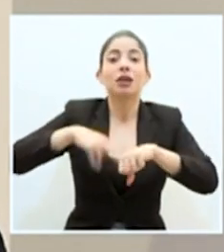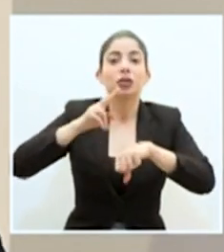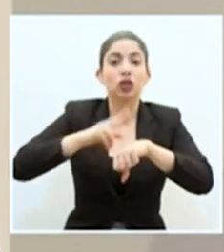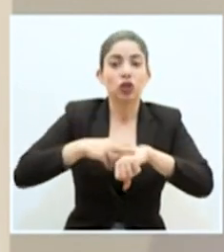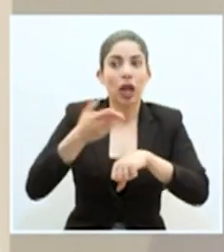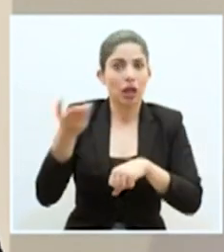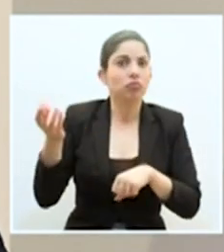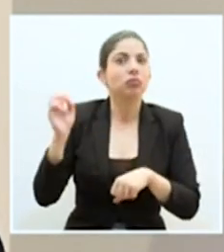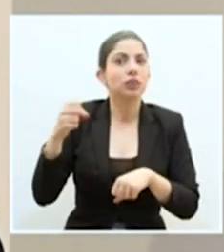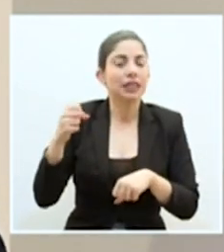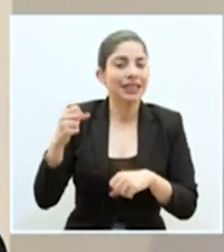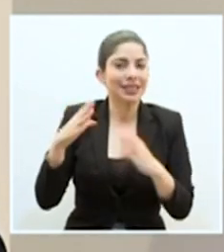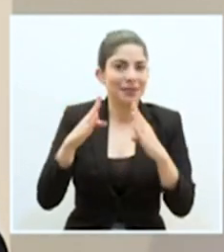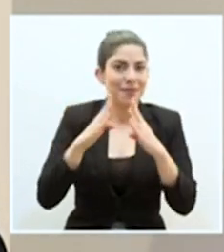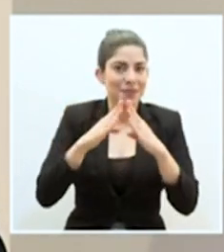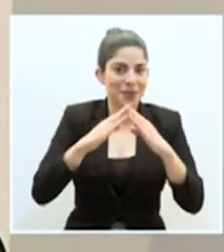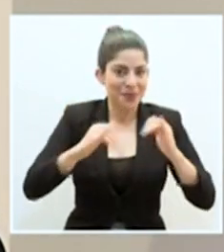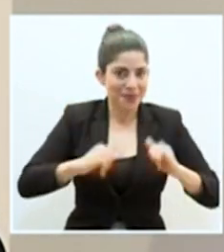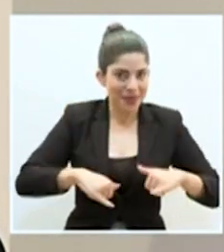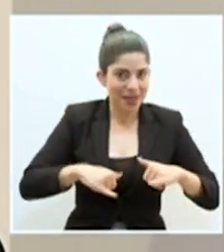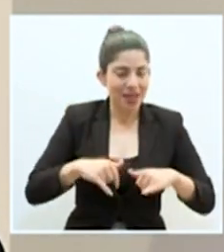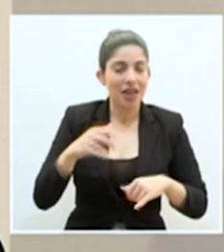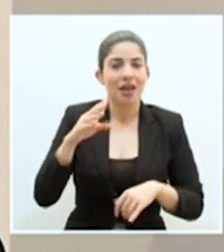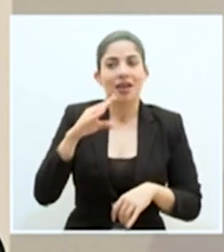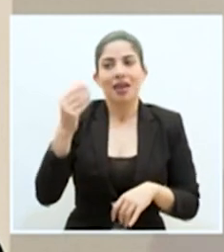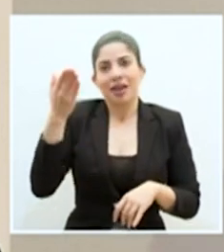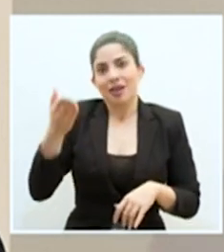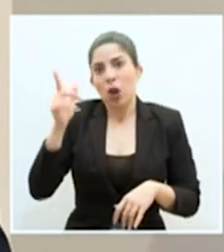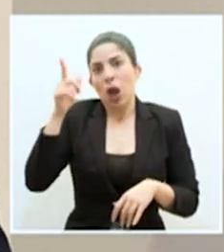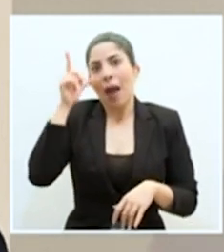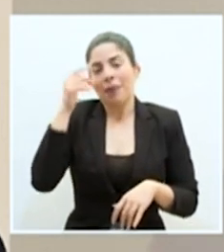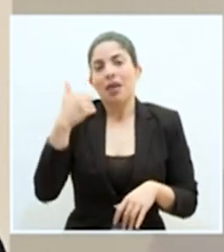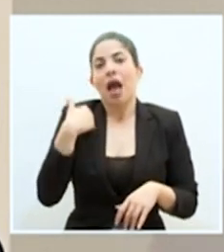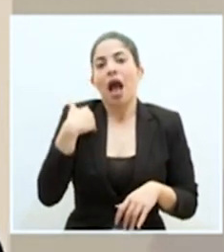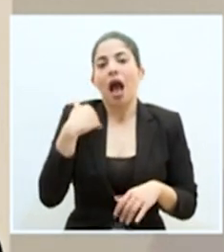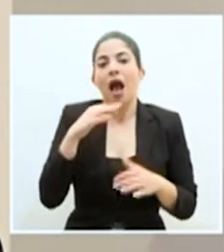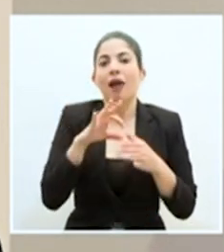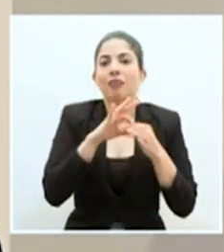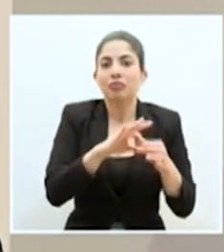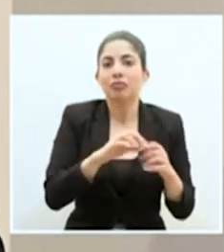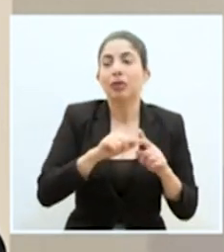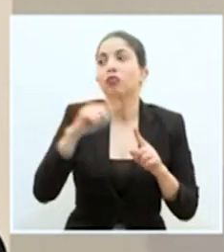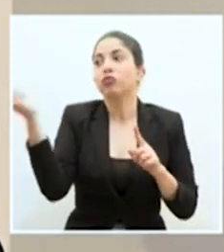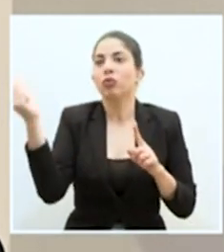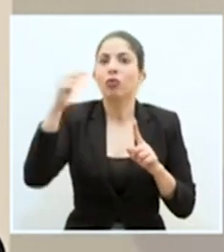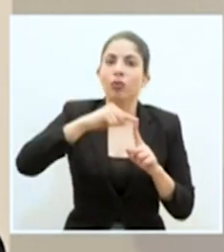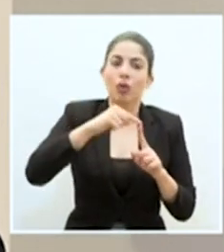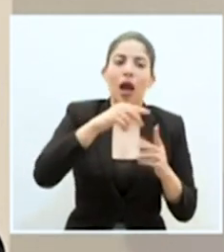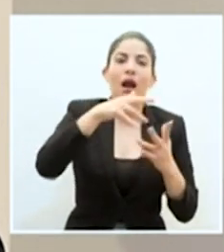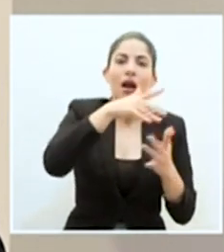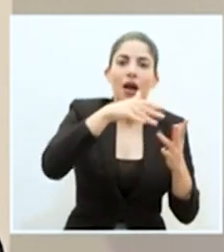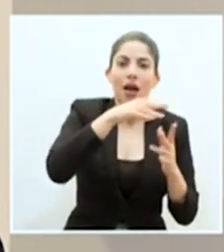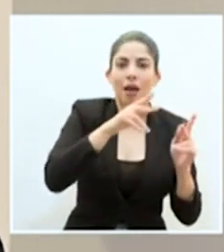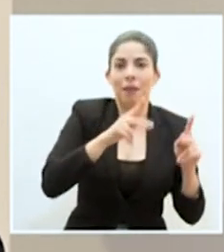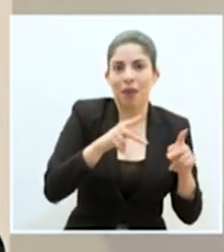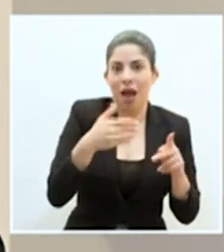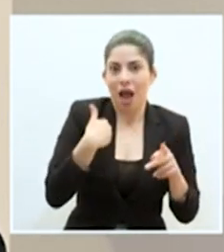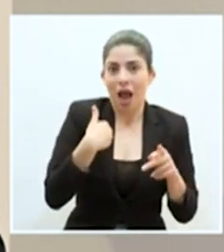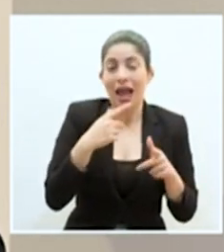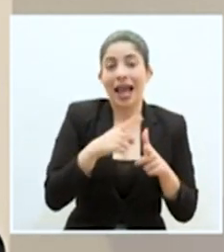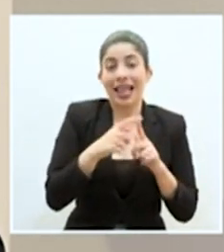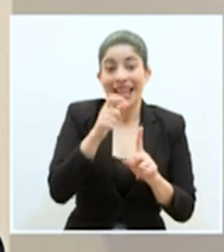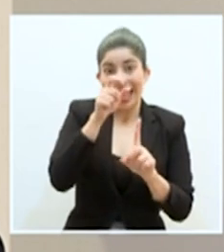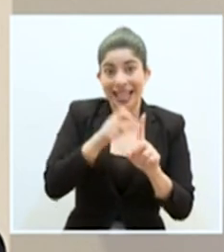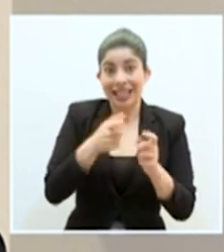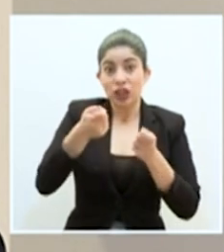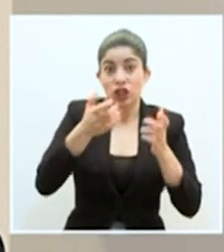porque ellos sí tienen un domicilio, tienen obviamente un arraigo donde van a hacer un contacto y eventual exposición. Entonces, a ellos sí les